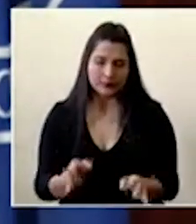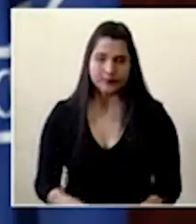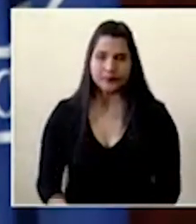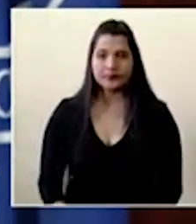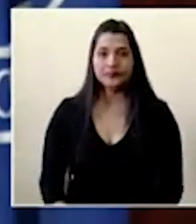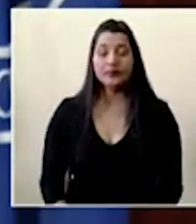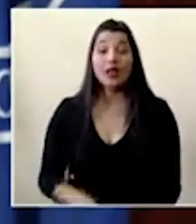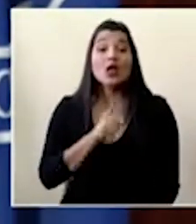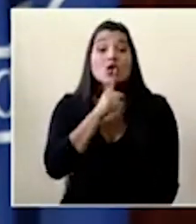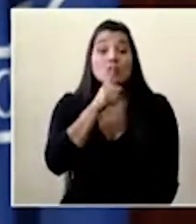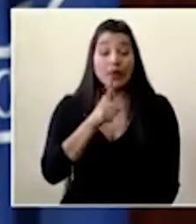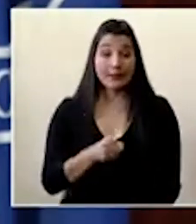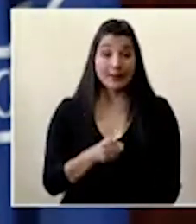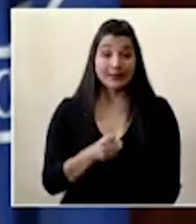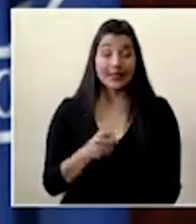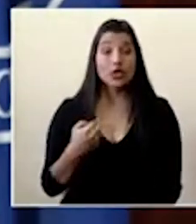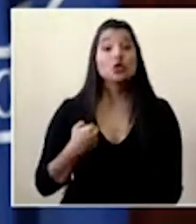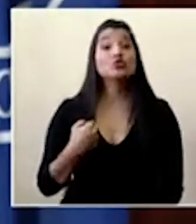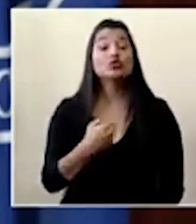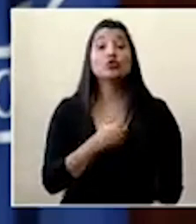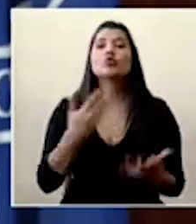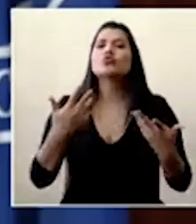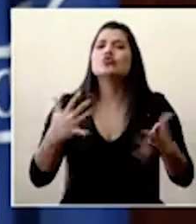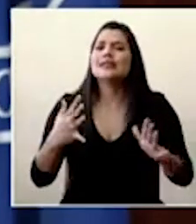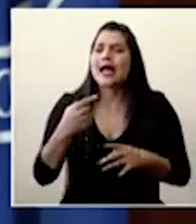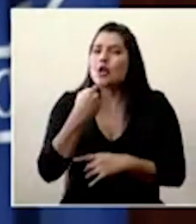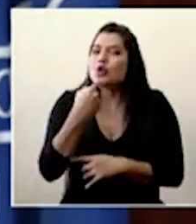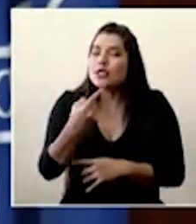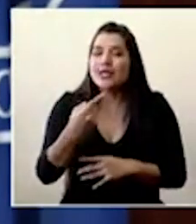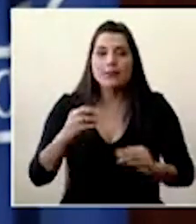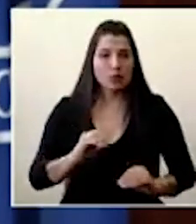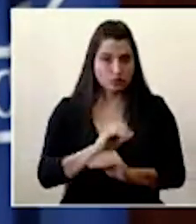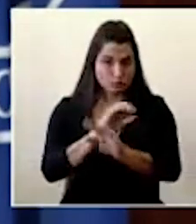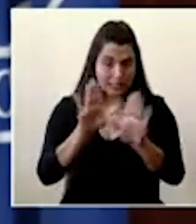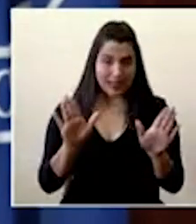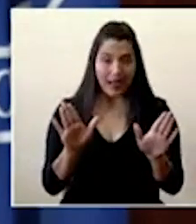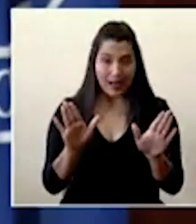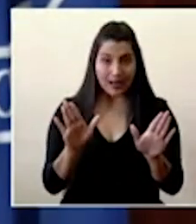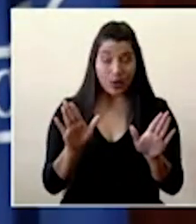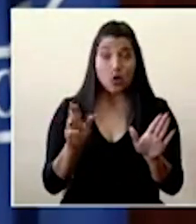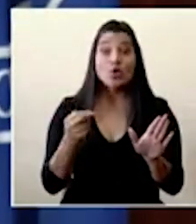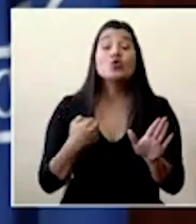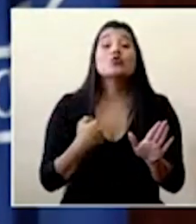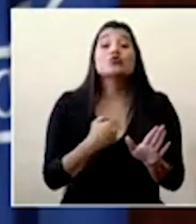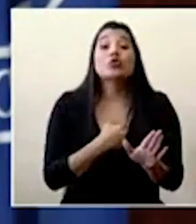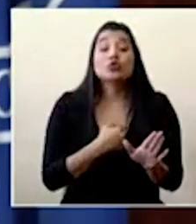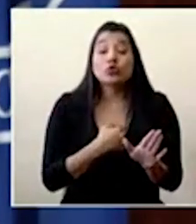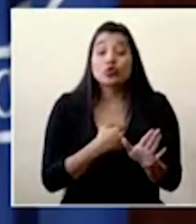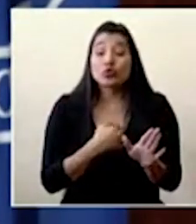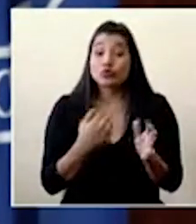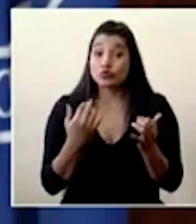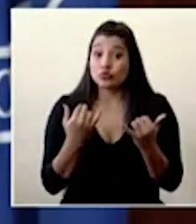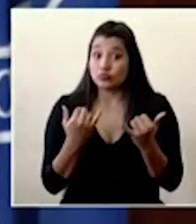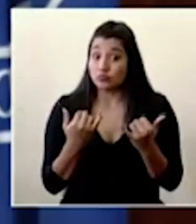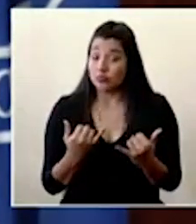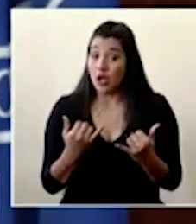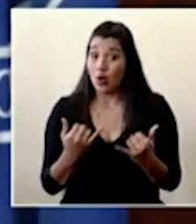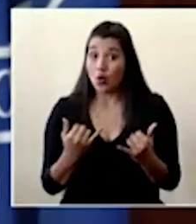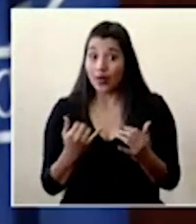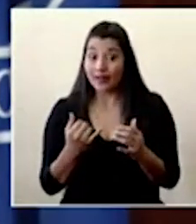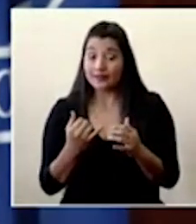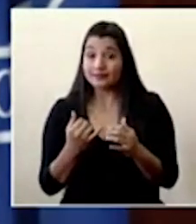En realidad aquí ya lo hemos dicho muy claramente, se está condicionando de acuerdo al